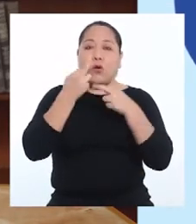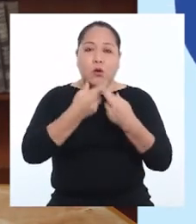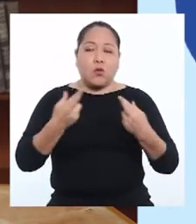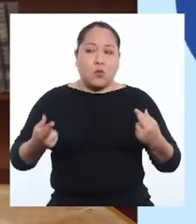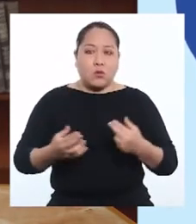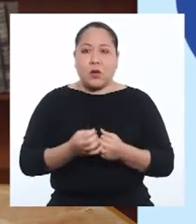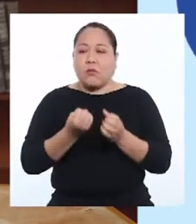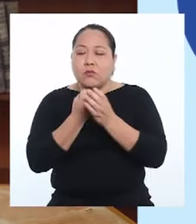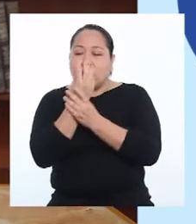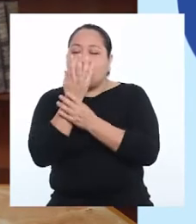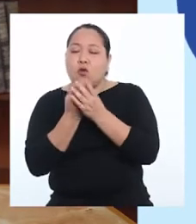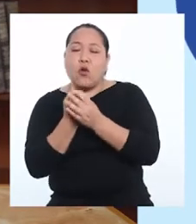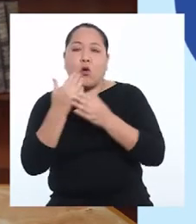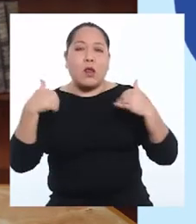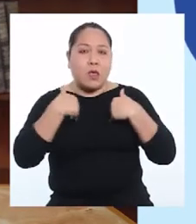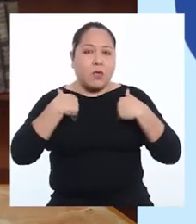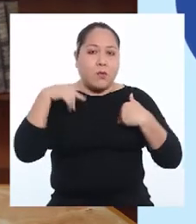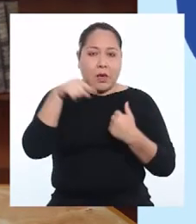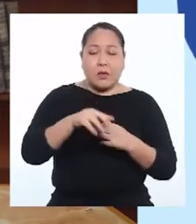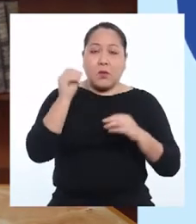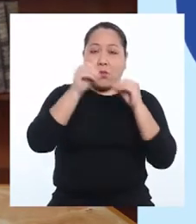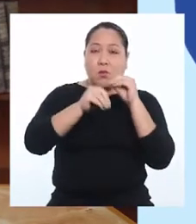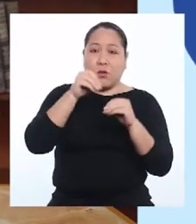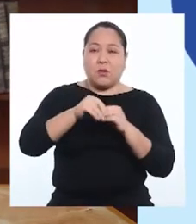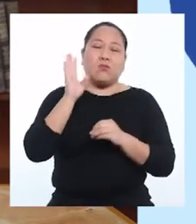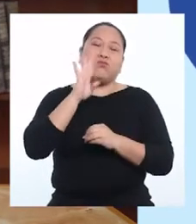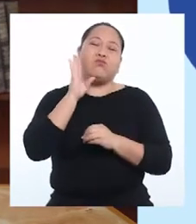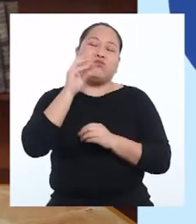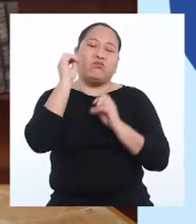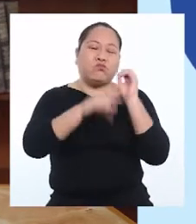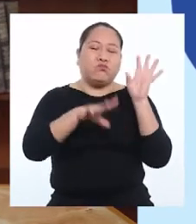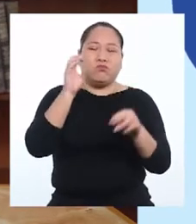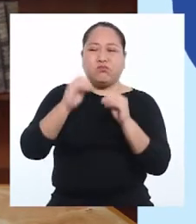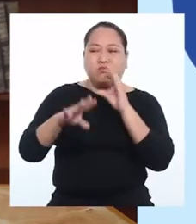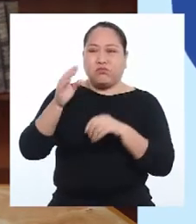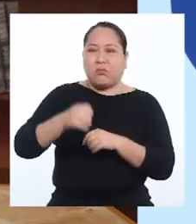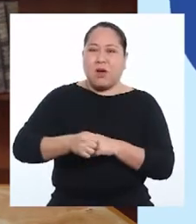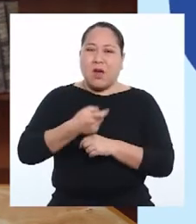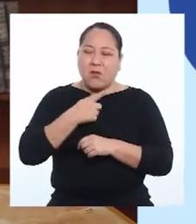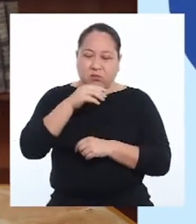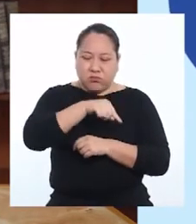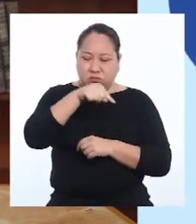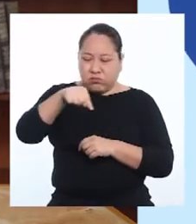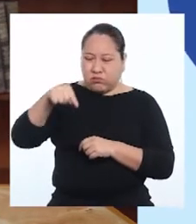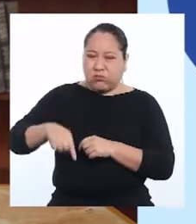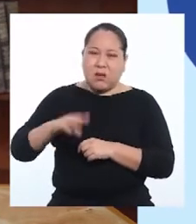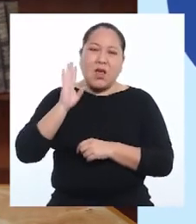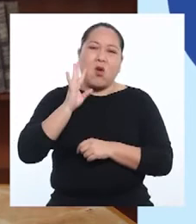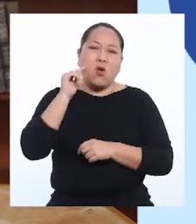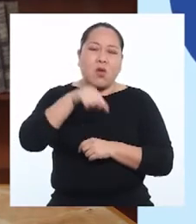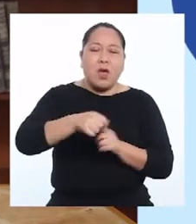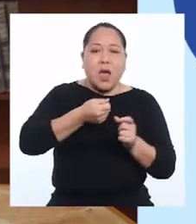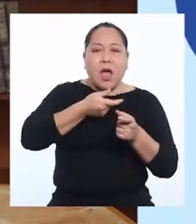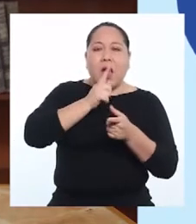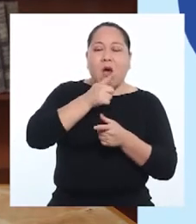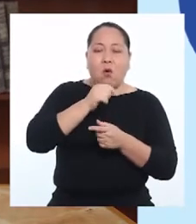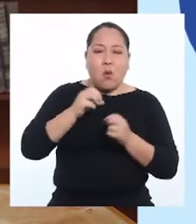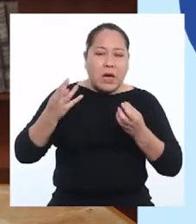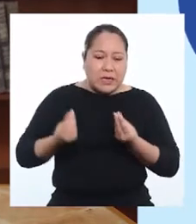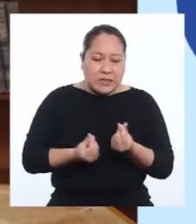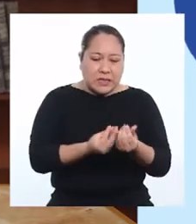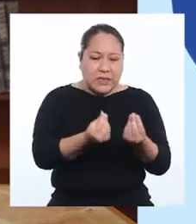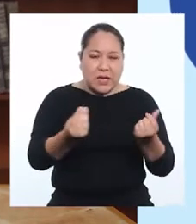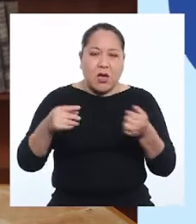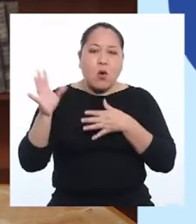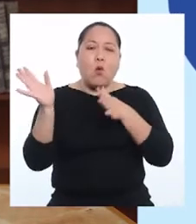especies de flora y fauna y generan desechos sólidos y líquidos que contaminan el agua, suelo